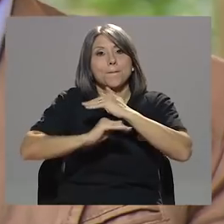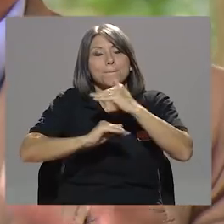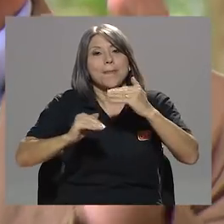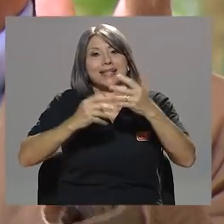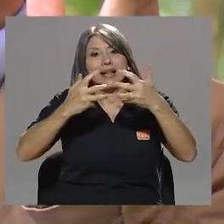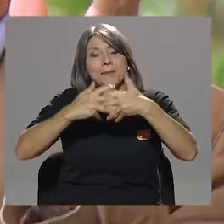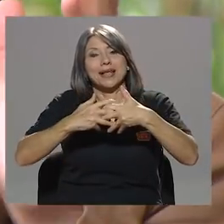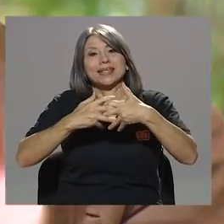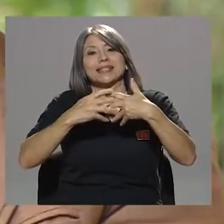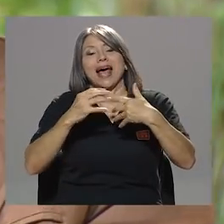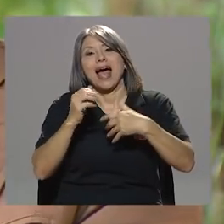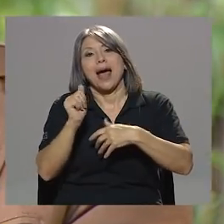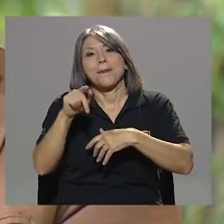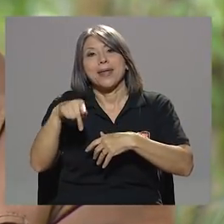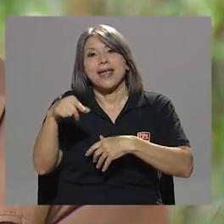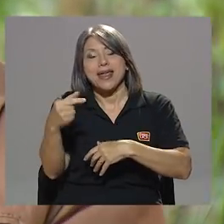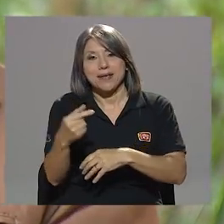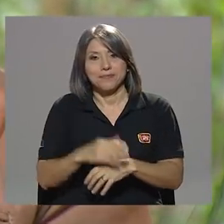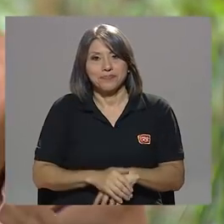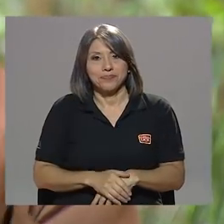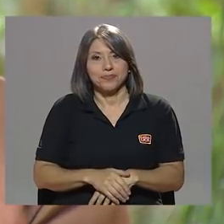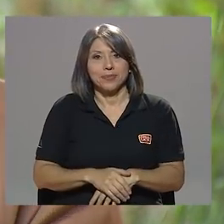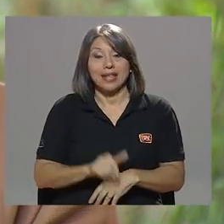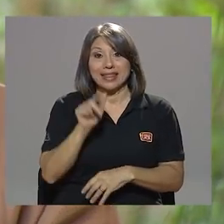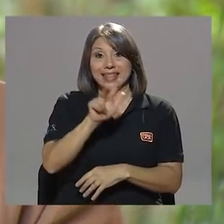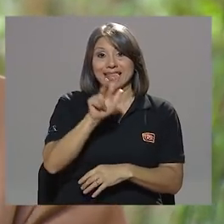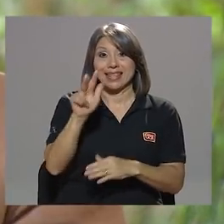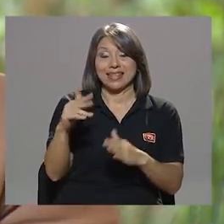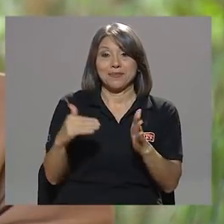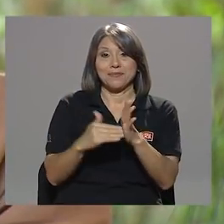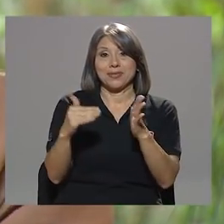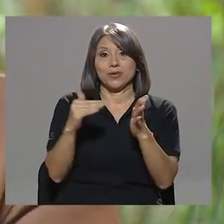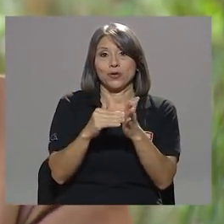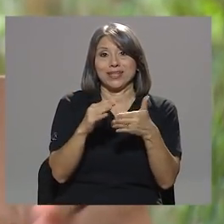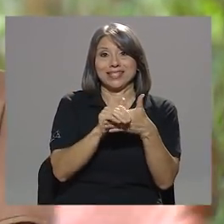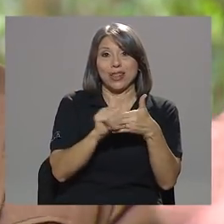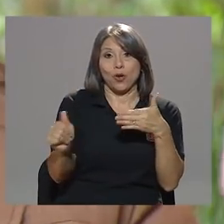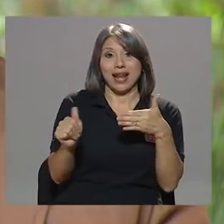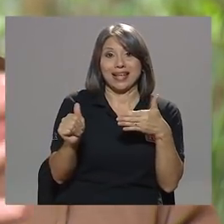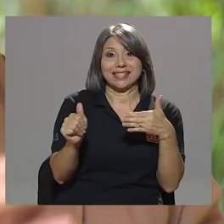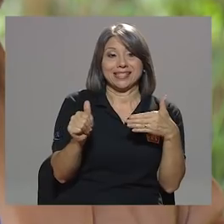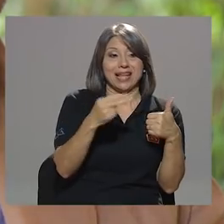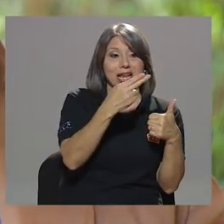De los 33 millones de dólares que financió Holcim